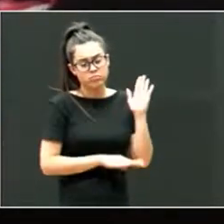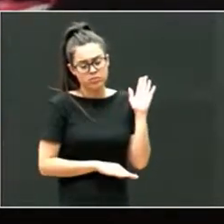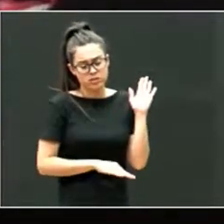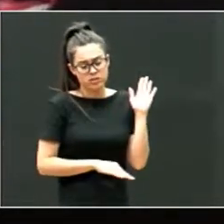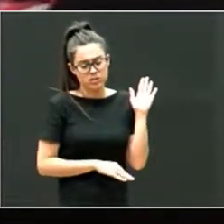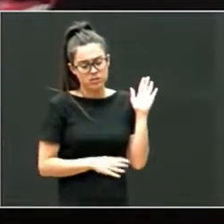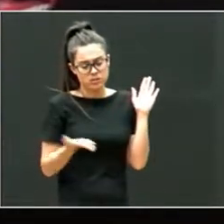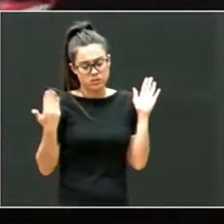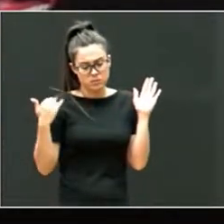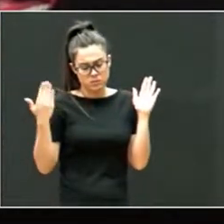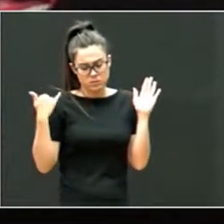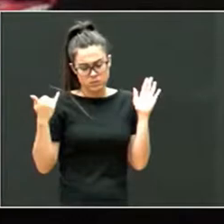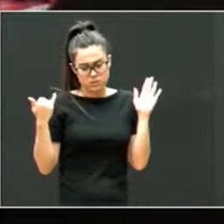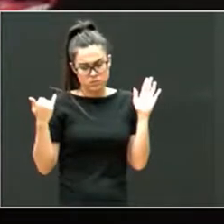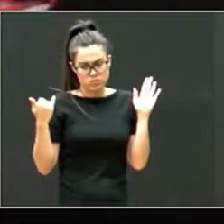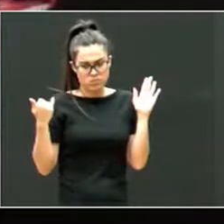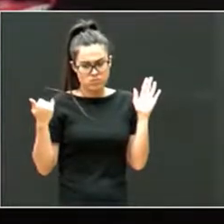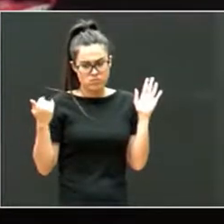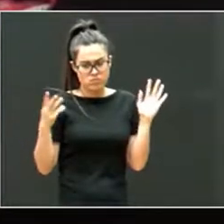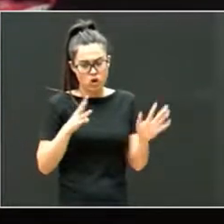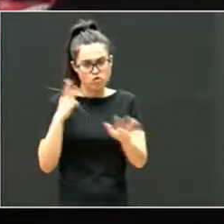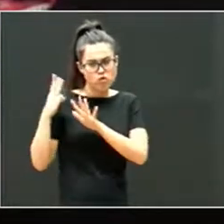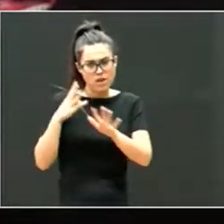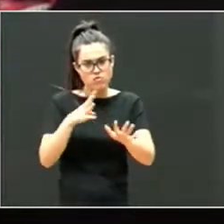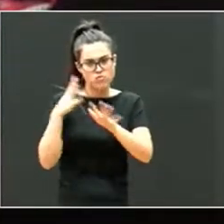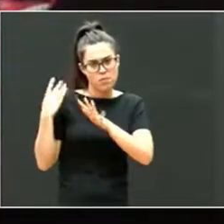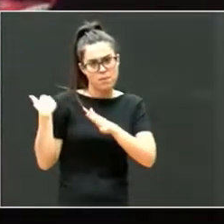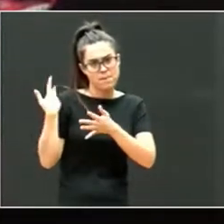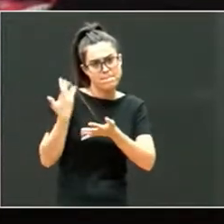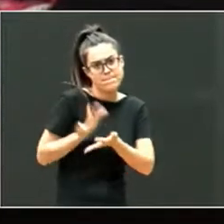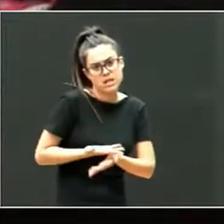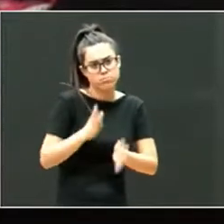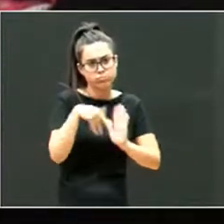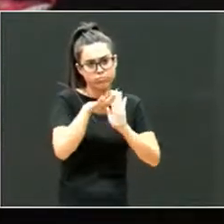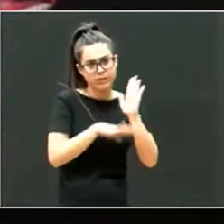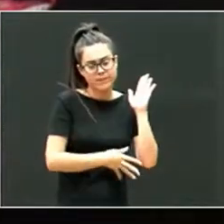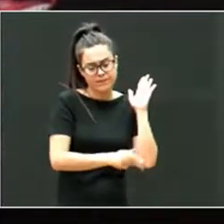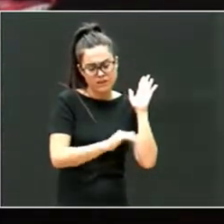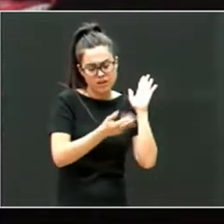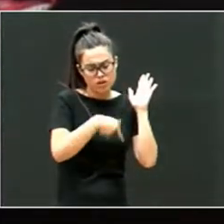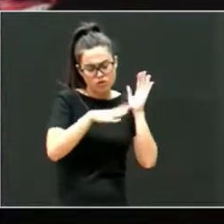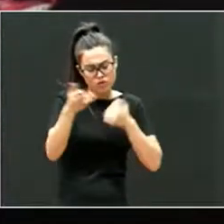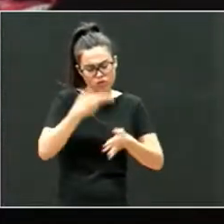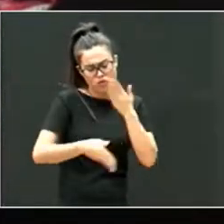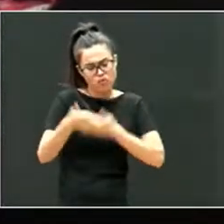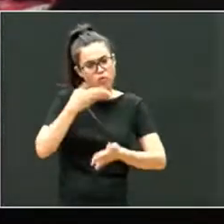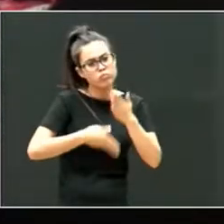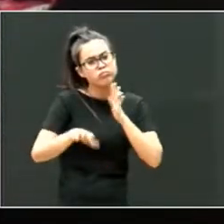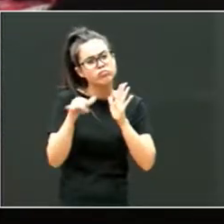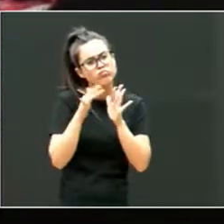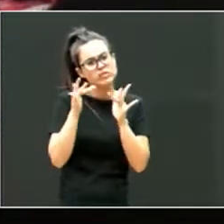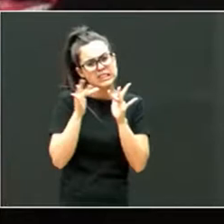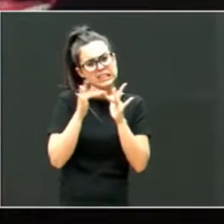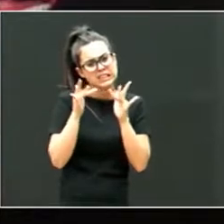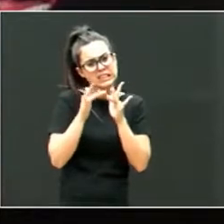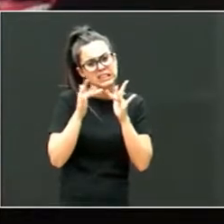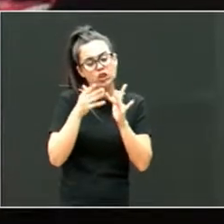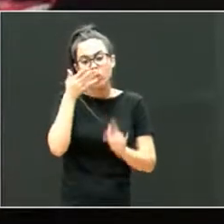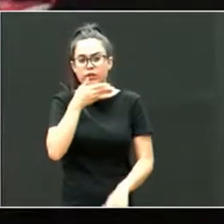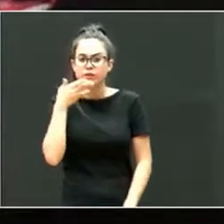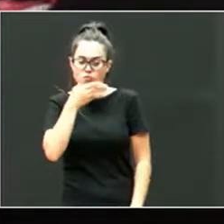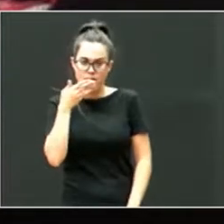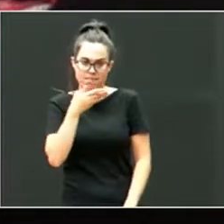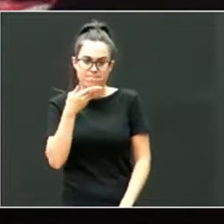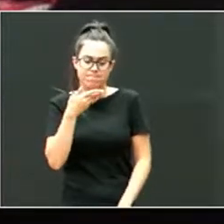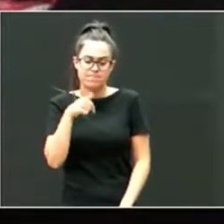hace prácticamente ocho o nueve años, donde ya venimos colaborando de forma muy estrecha con la escuela. Es